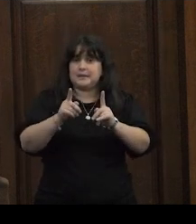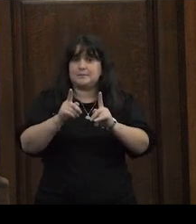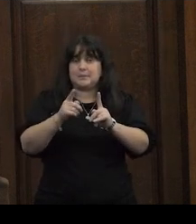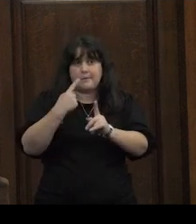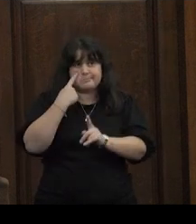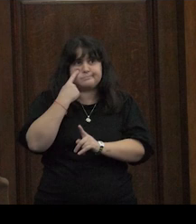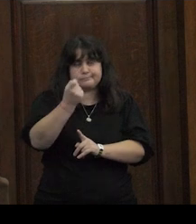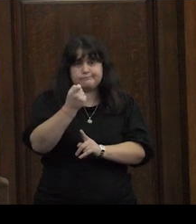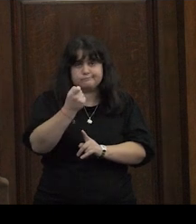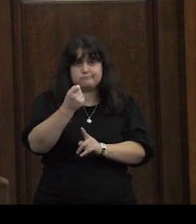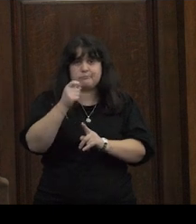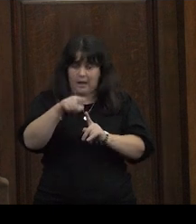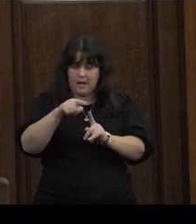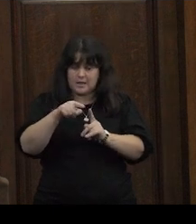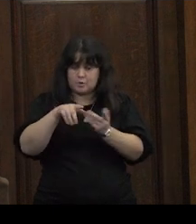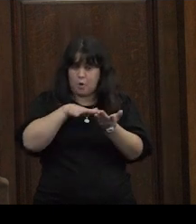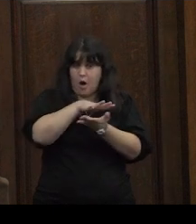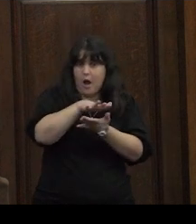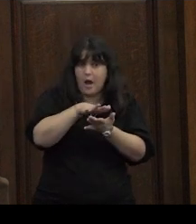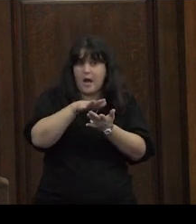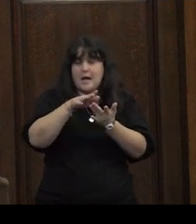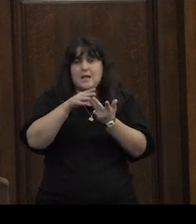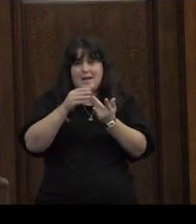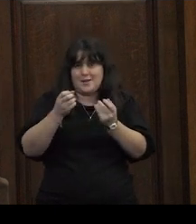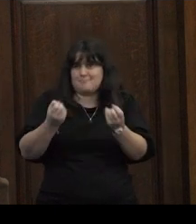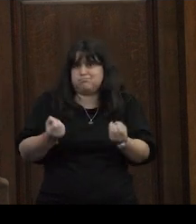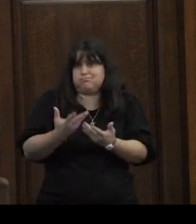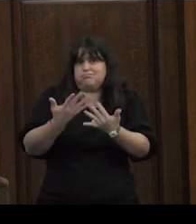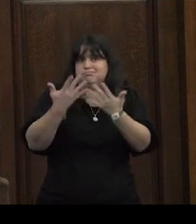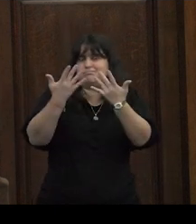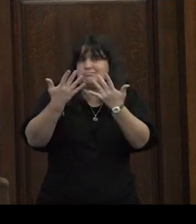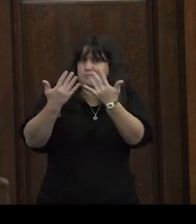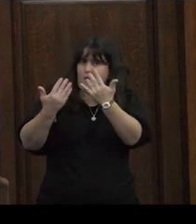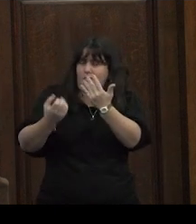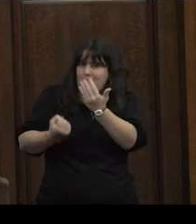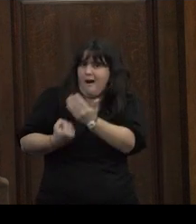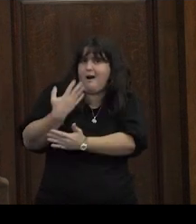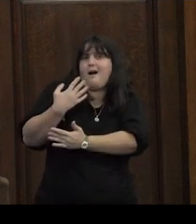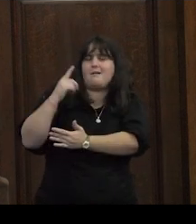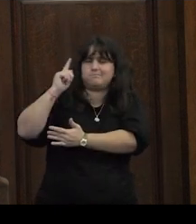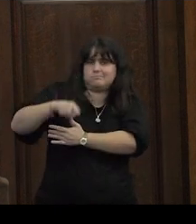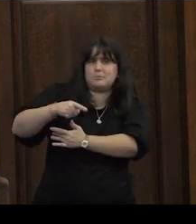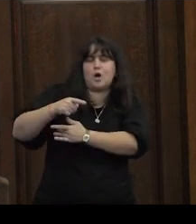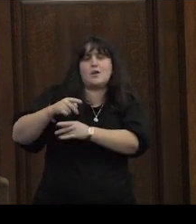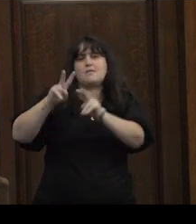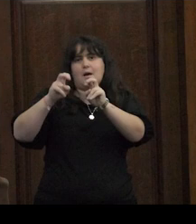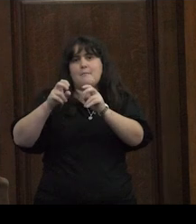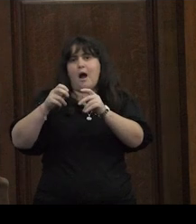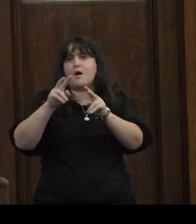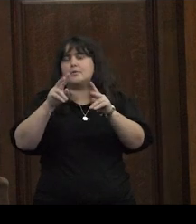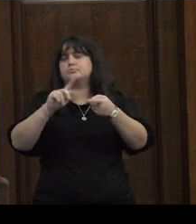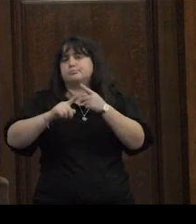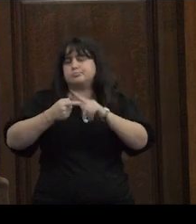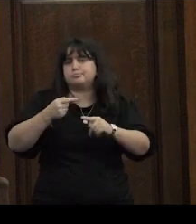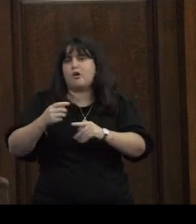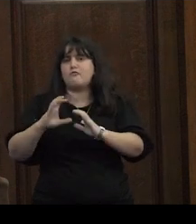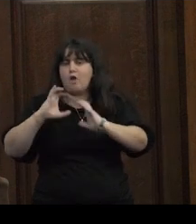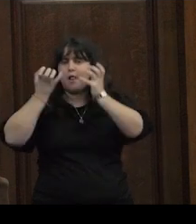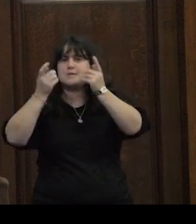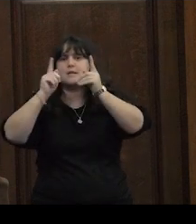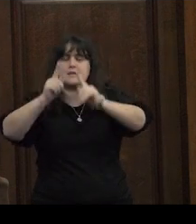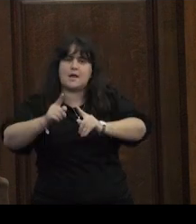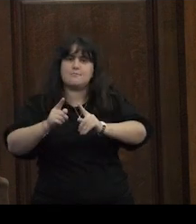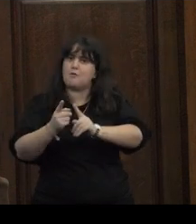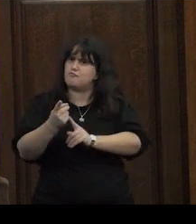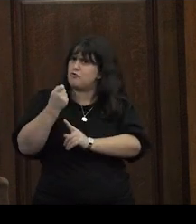también advertimos en este contexto de efervescencia fundamentalmente por discutir la violencia diría también